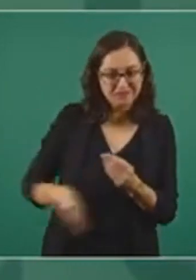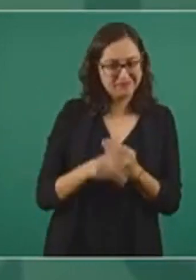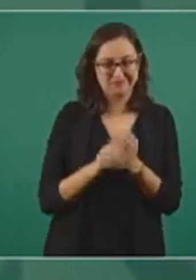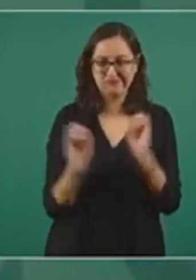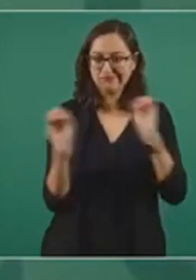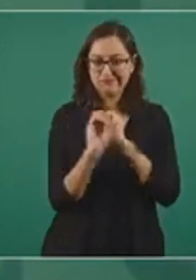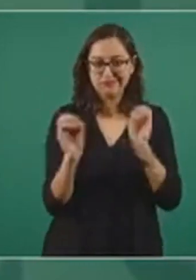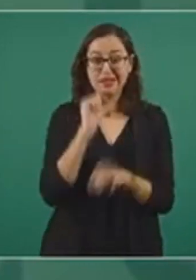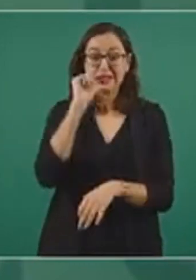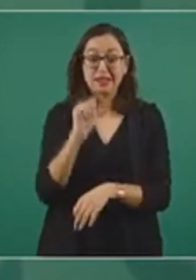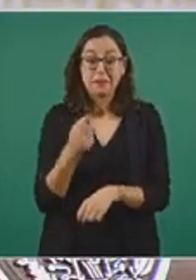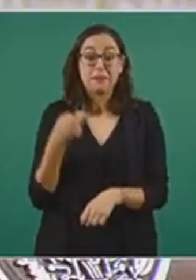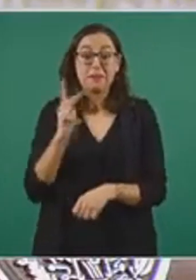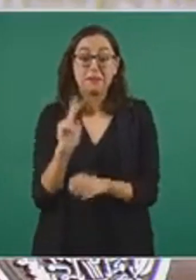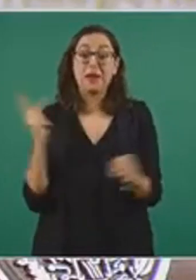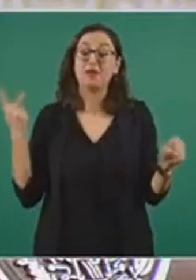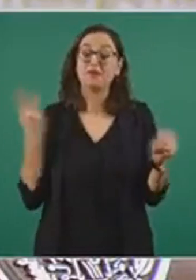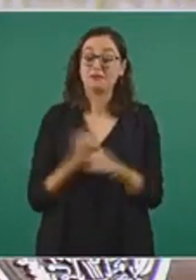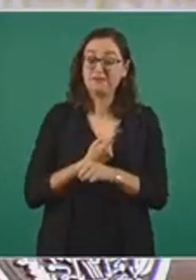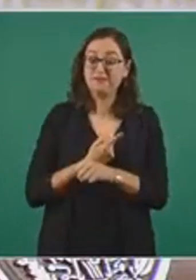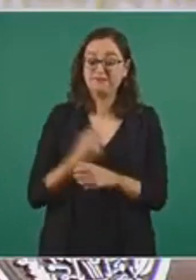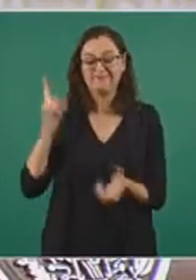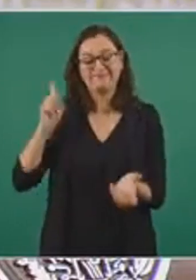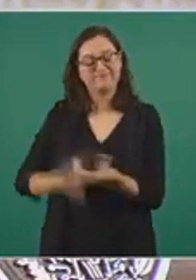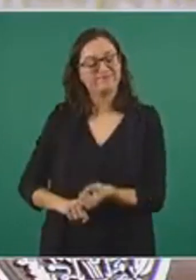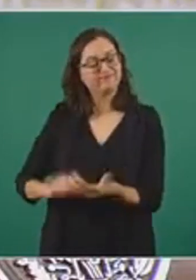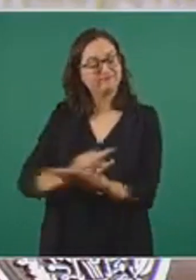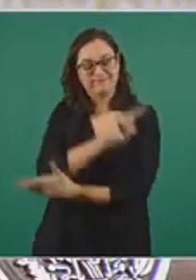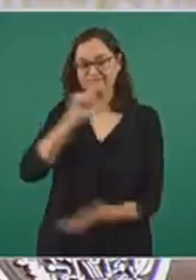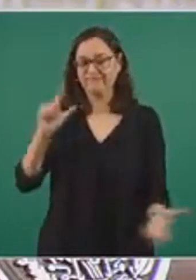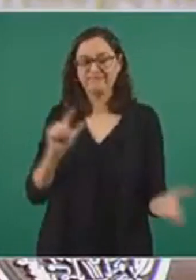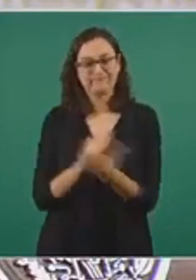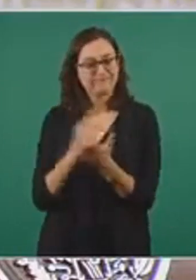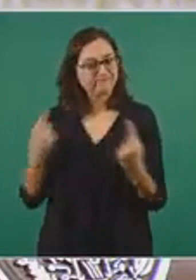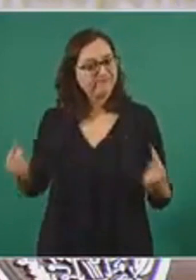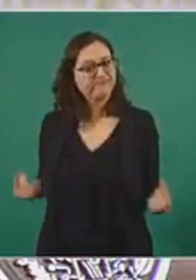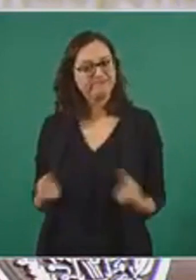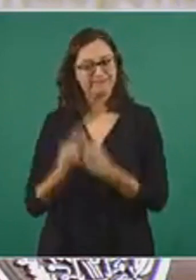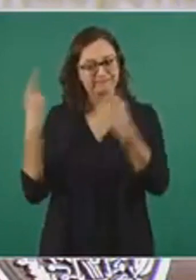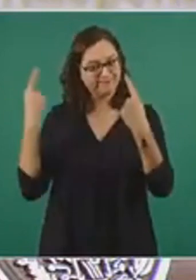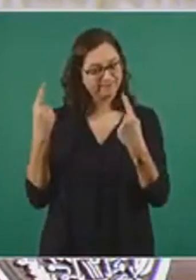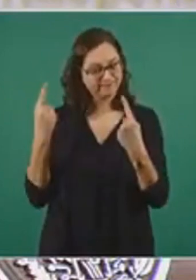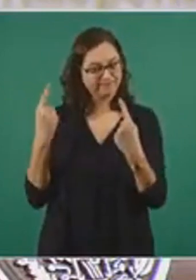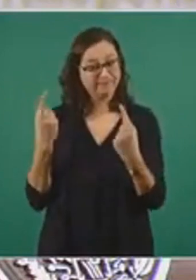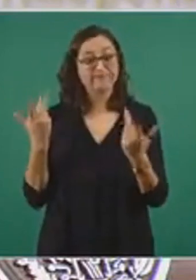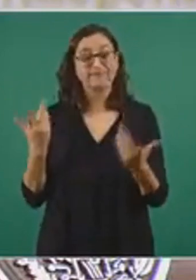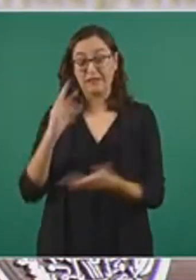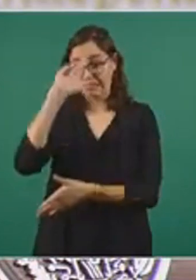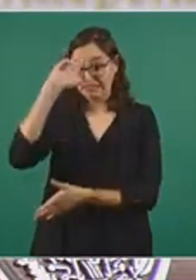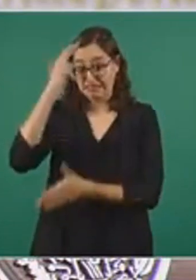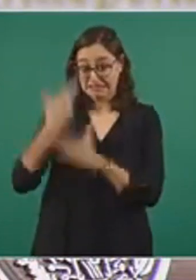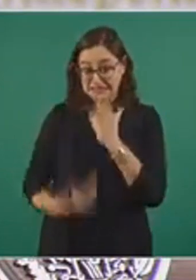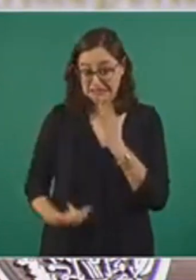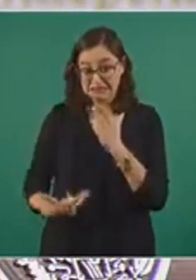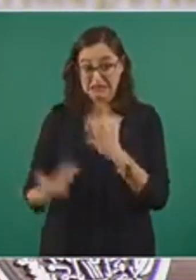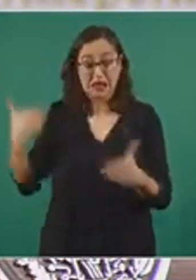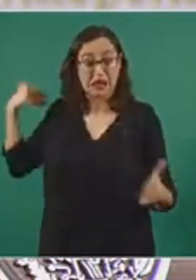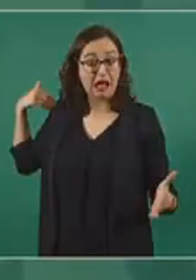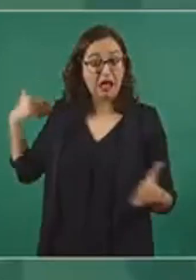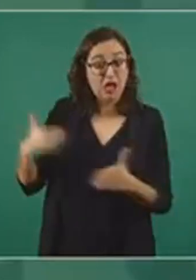conforme a las normas, de manera ilegal. Y esto tiene un antecedente que es hasta el 2015